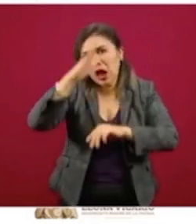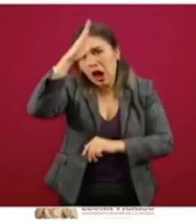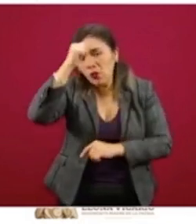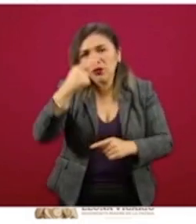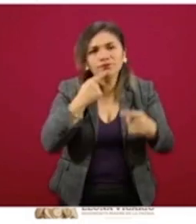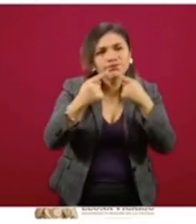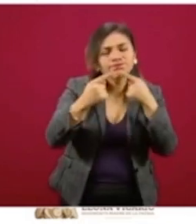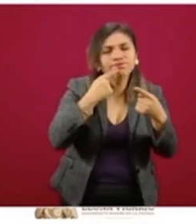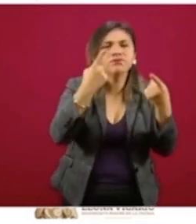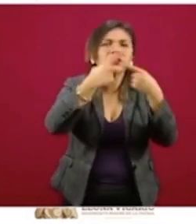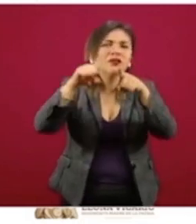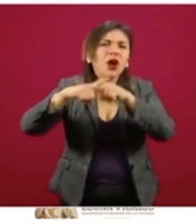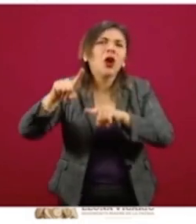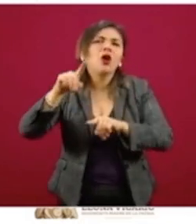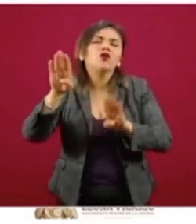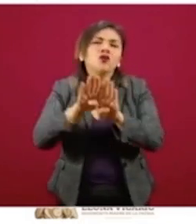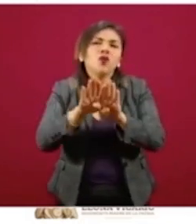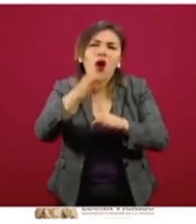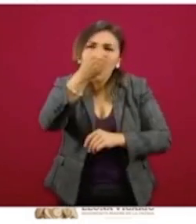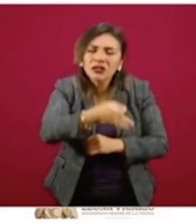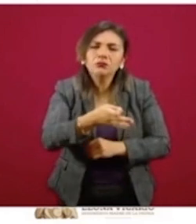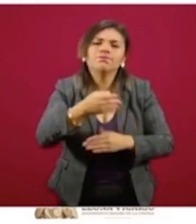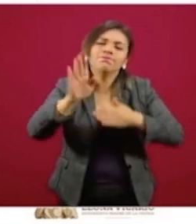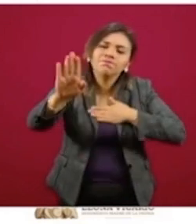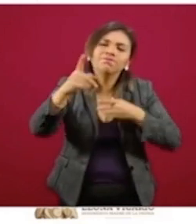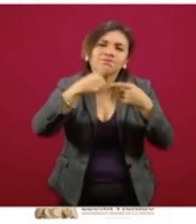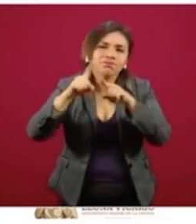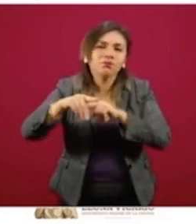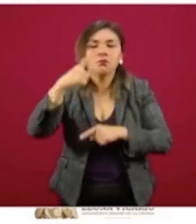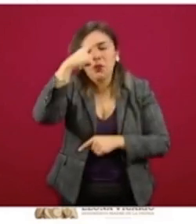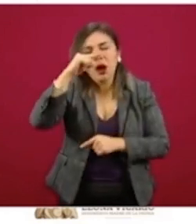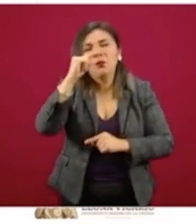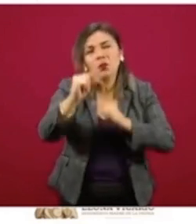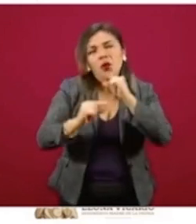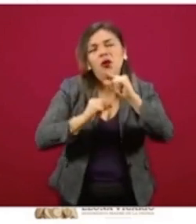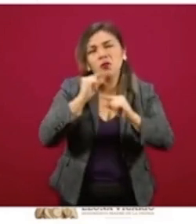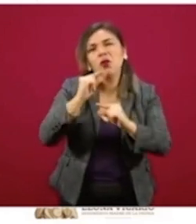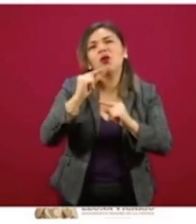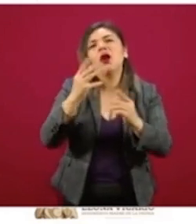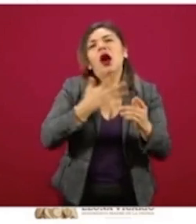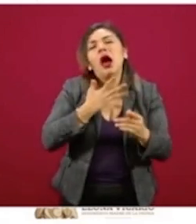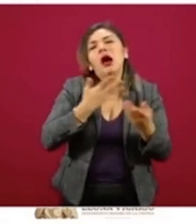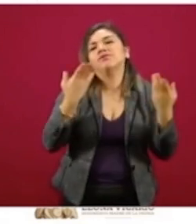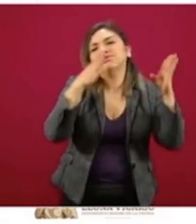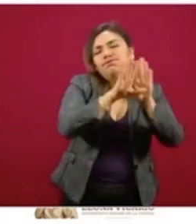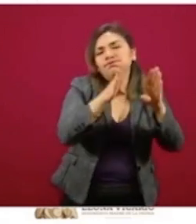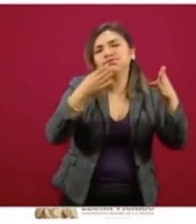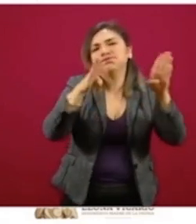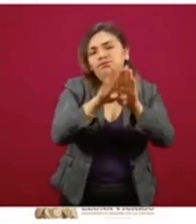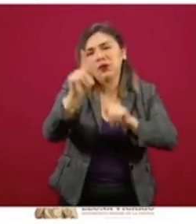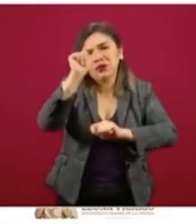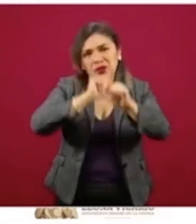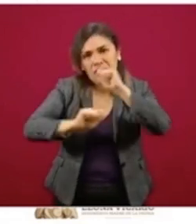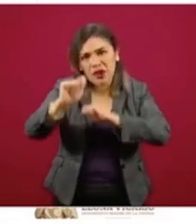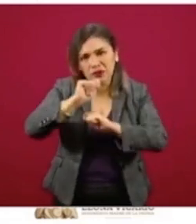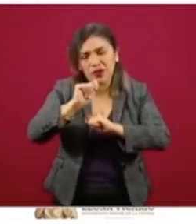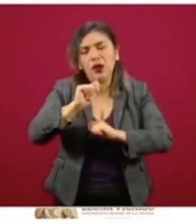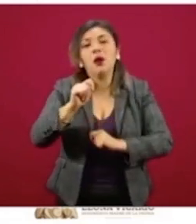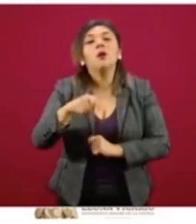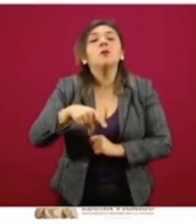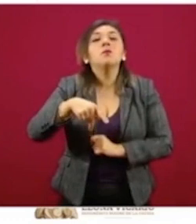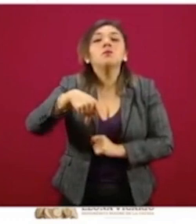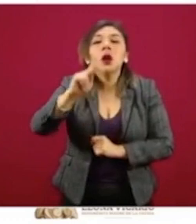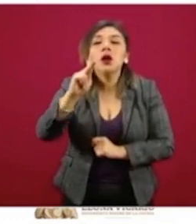por las diferentes tiendas departamentales de ir y de cerrar sus tiendas, salvo